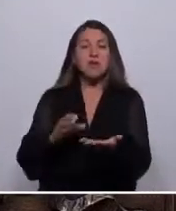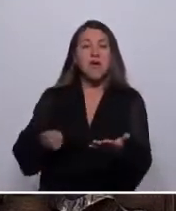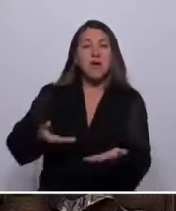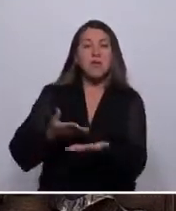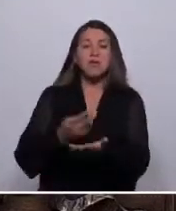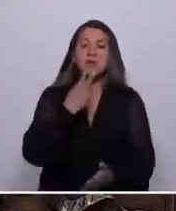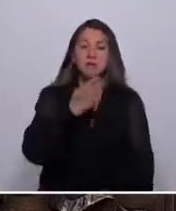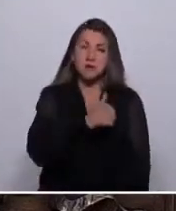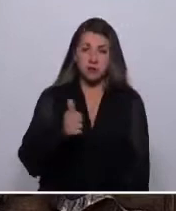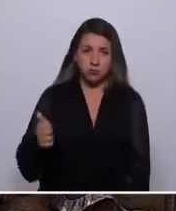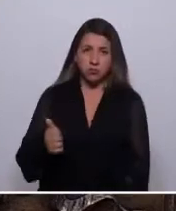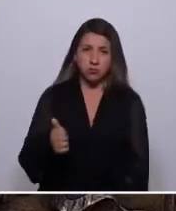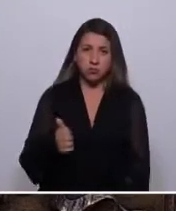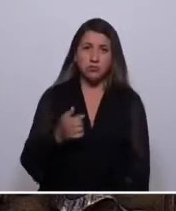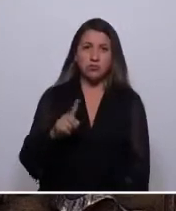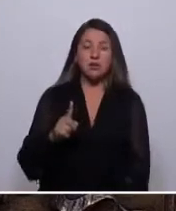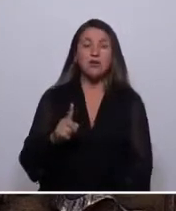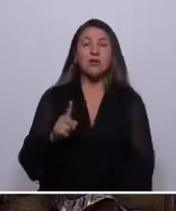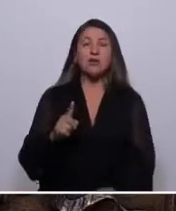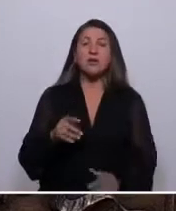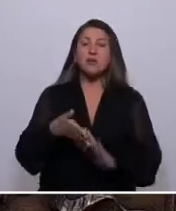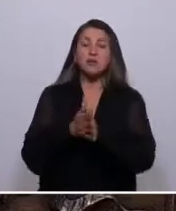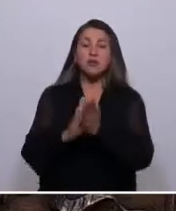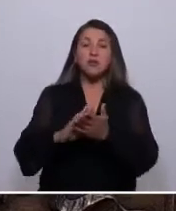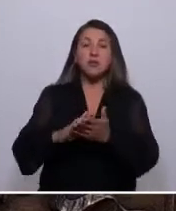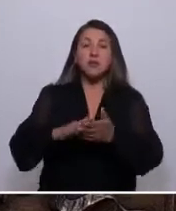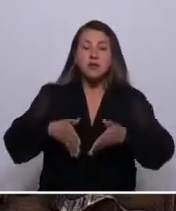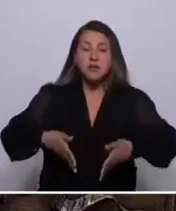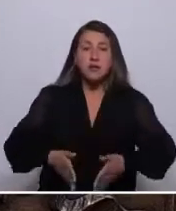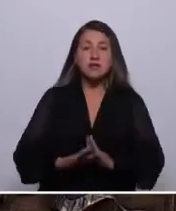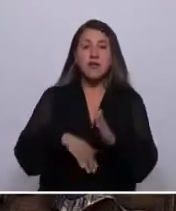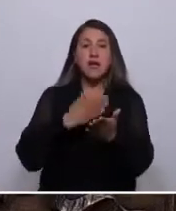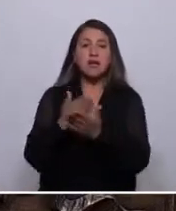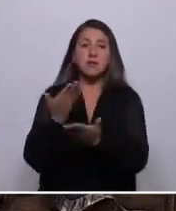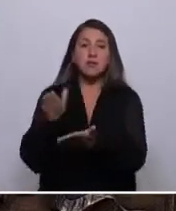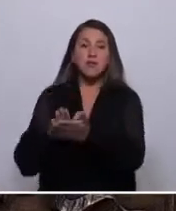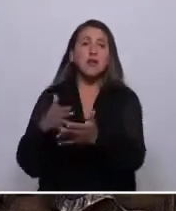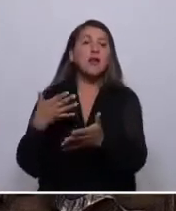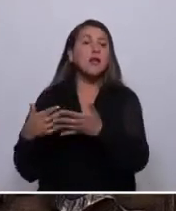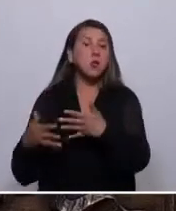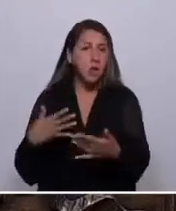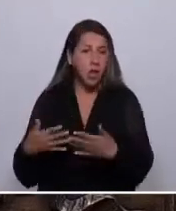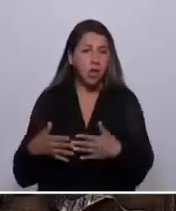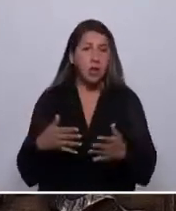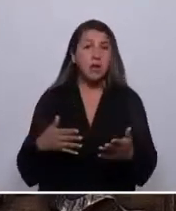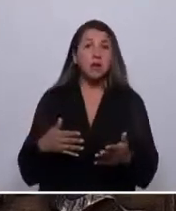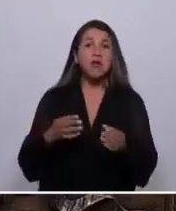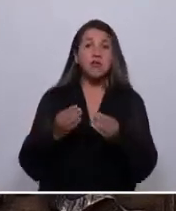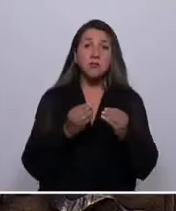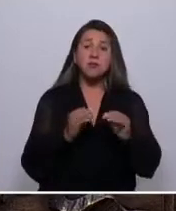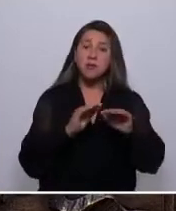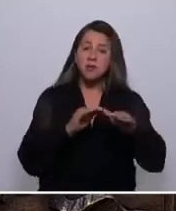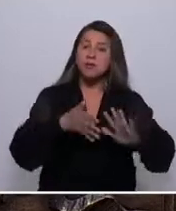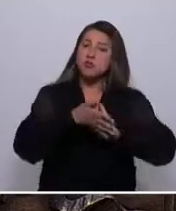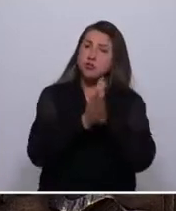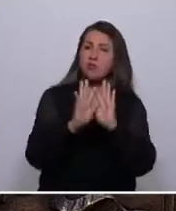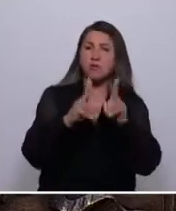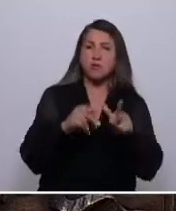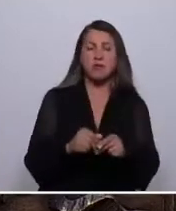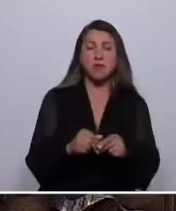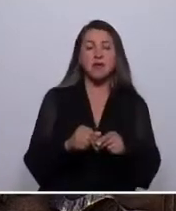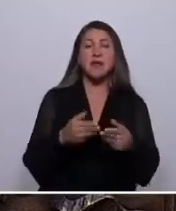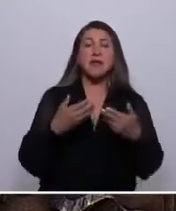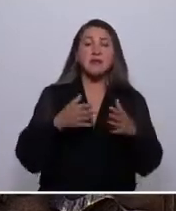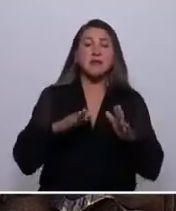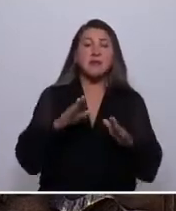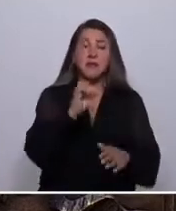vida de todos, desde la concepción hasta la muerte natural. Que apueste por la familia en todas sus formas. Por la libertad